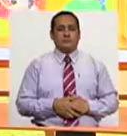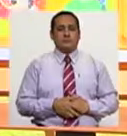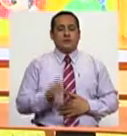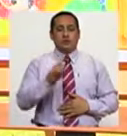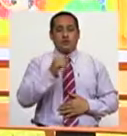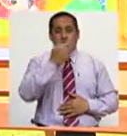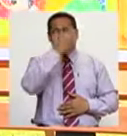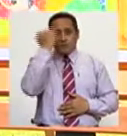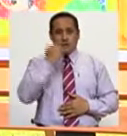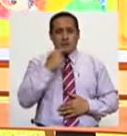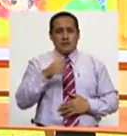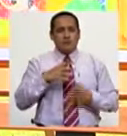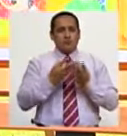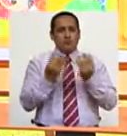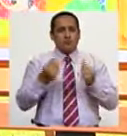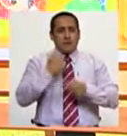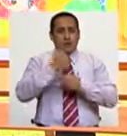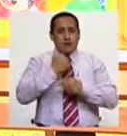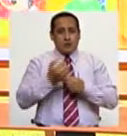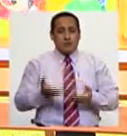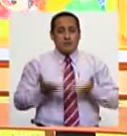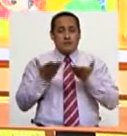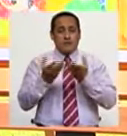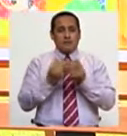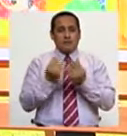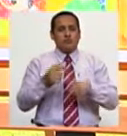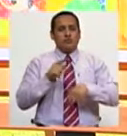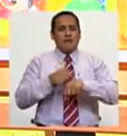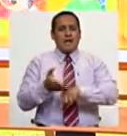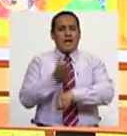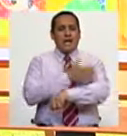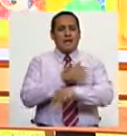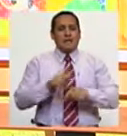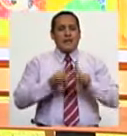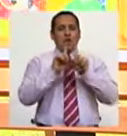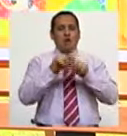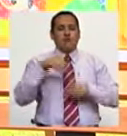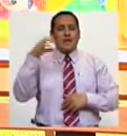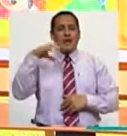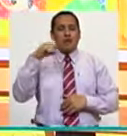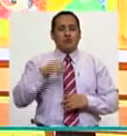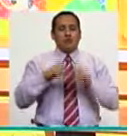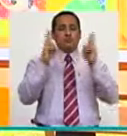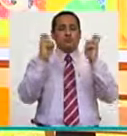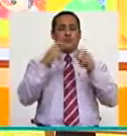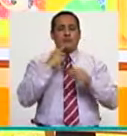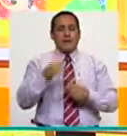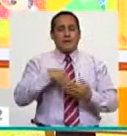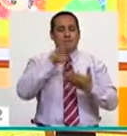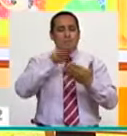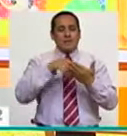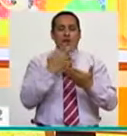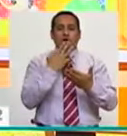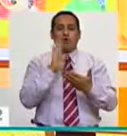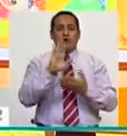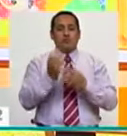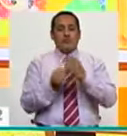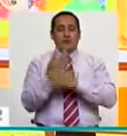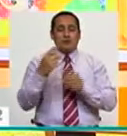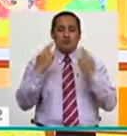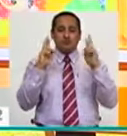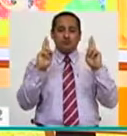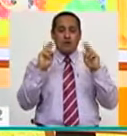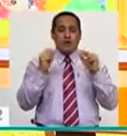No se olviden de enviar todos sus trabajos. Recuerden que Toda la Mente tiene en plazo hasta el 11 de agosto. El tema es Pinta de Colores tu Primavera.